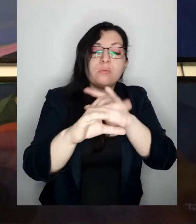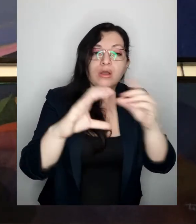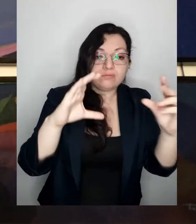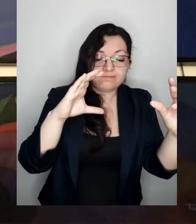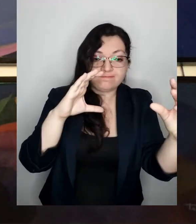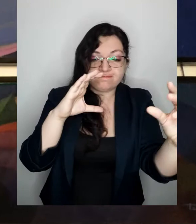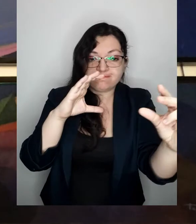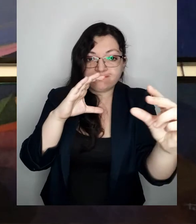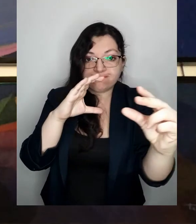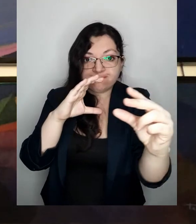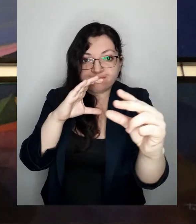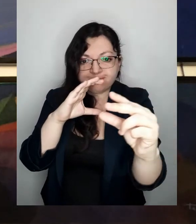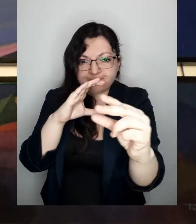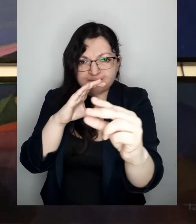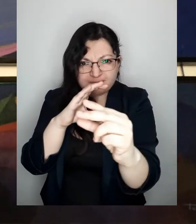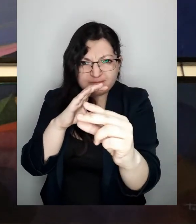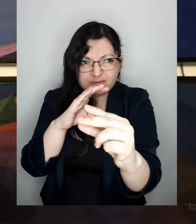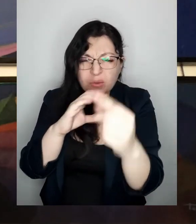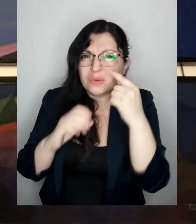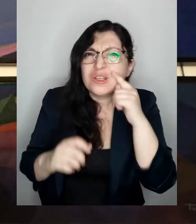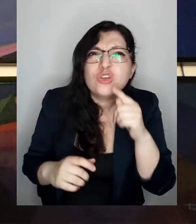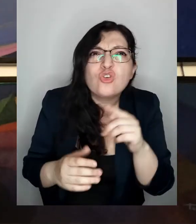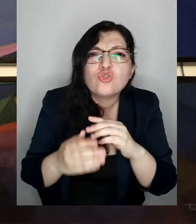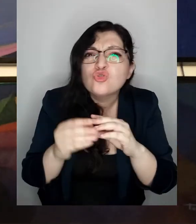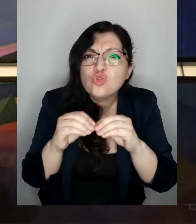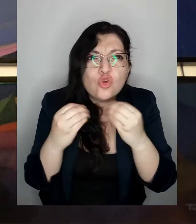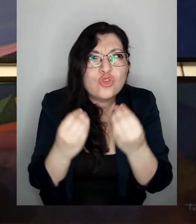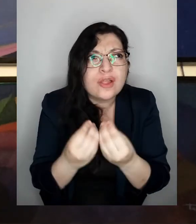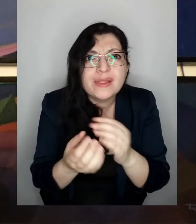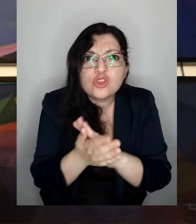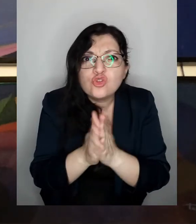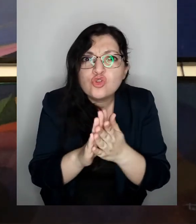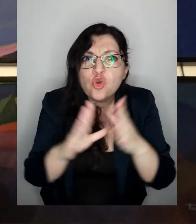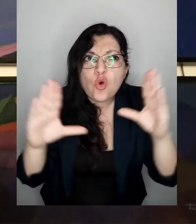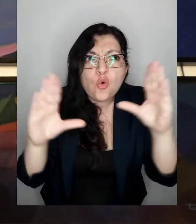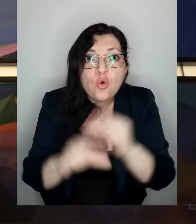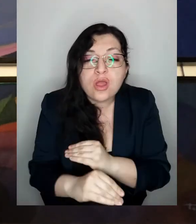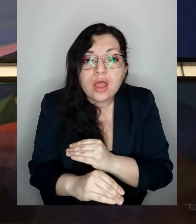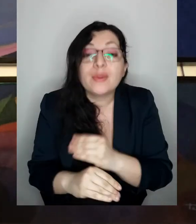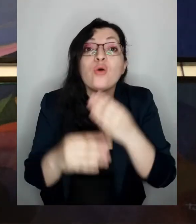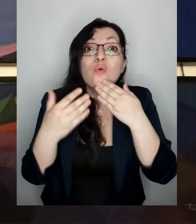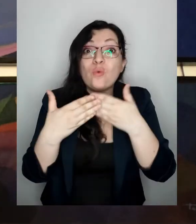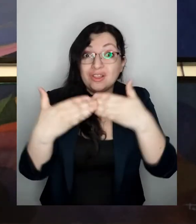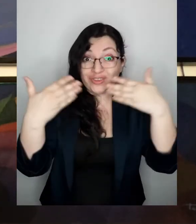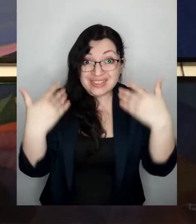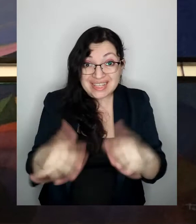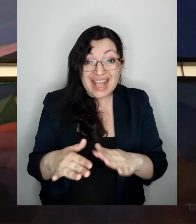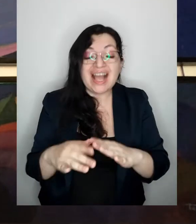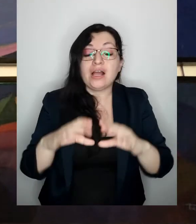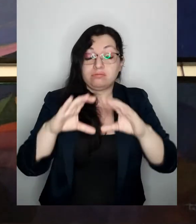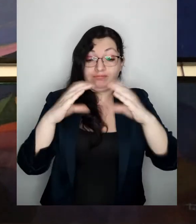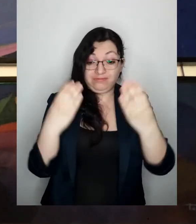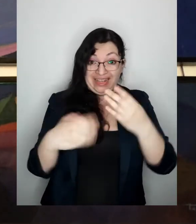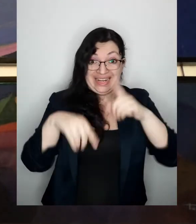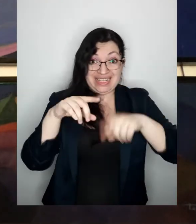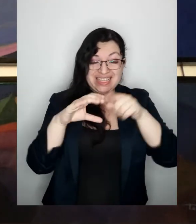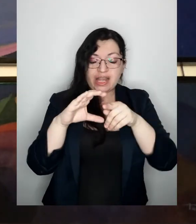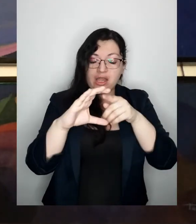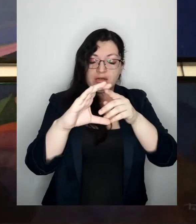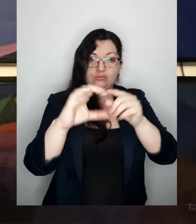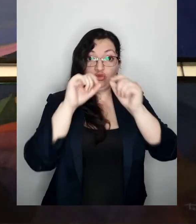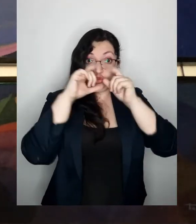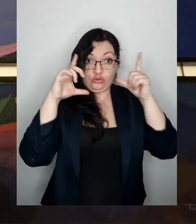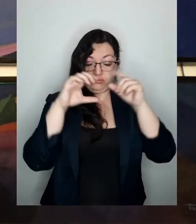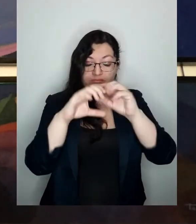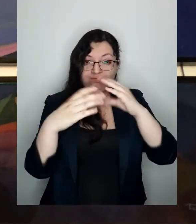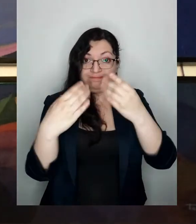la luna pareciera que va a estar completamente oscura hasta que cuando ya está completamente cubierta por la sombra de la tierra se sigue viendo